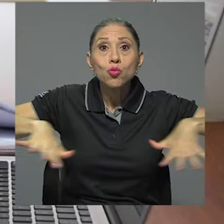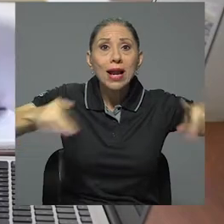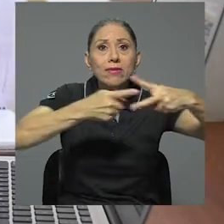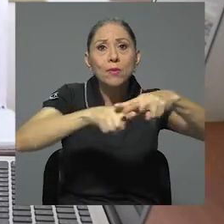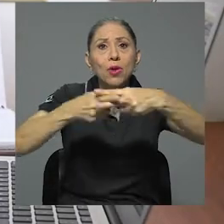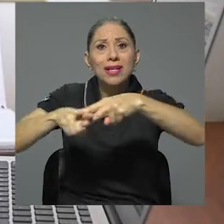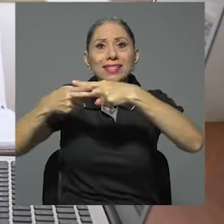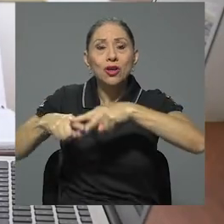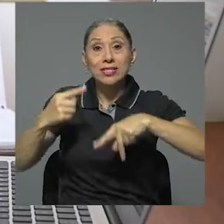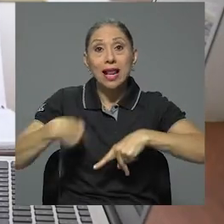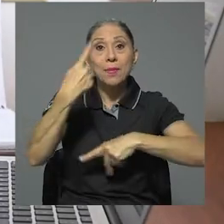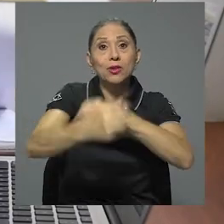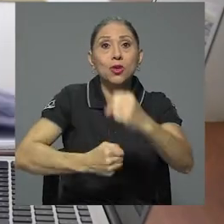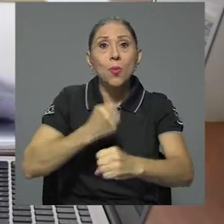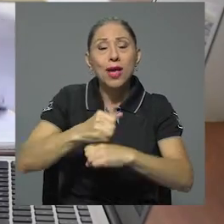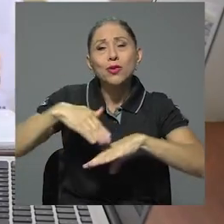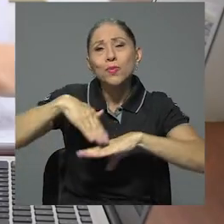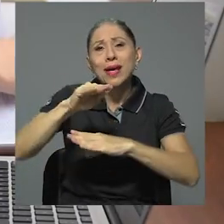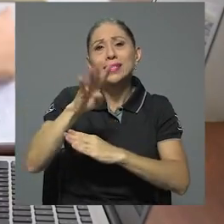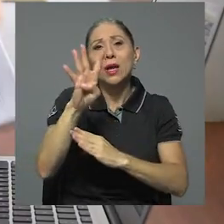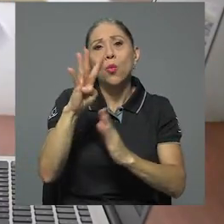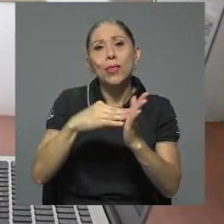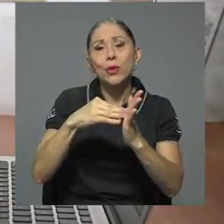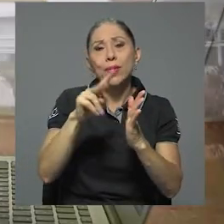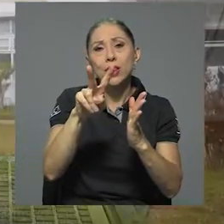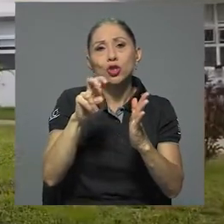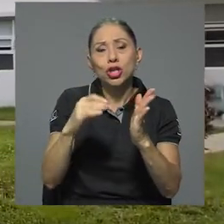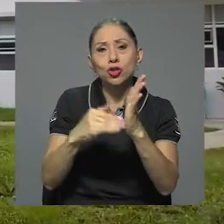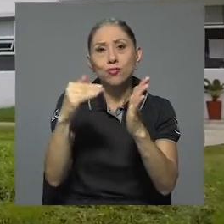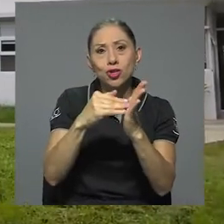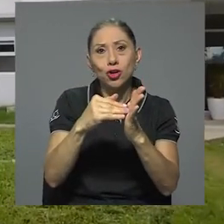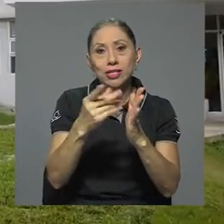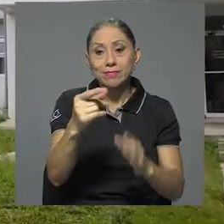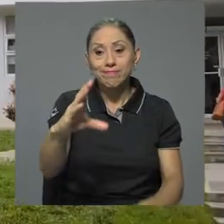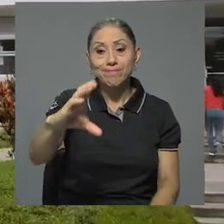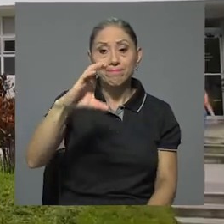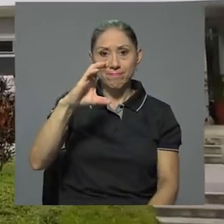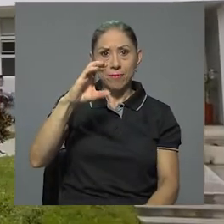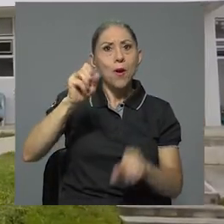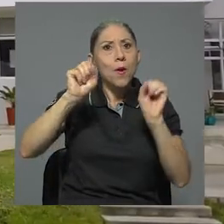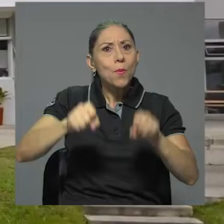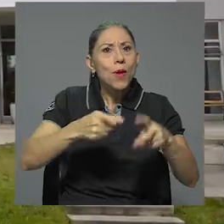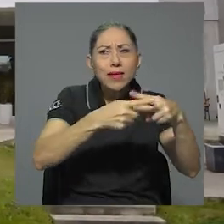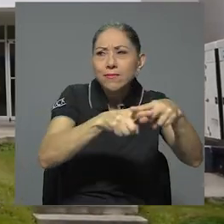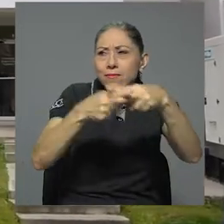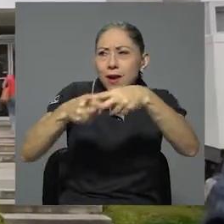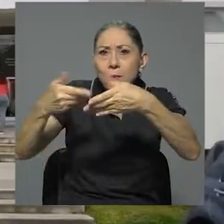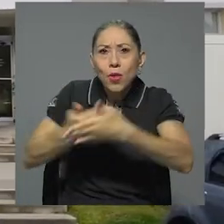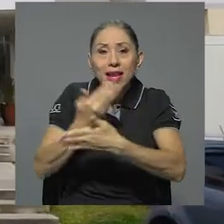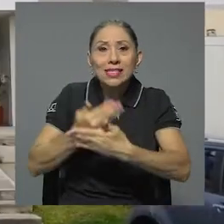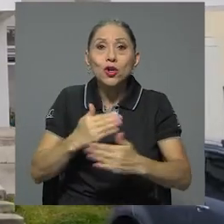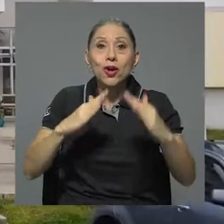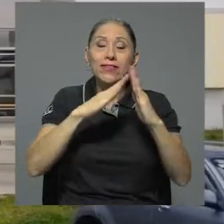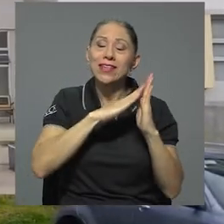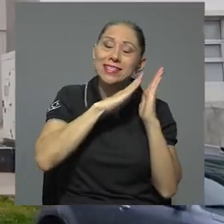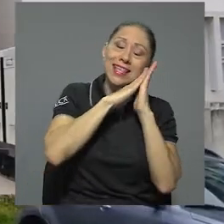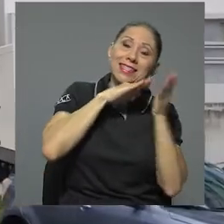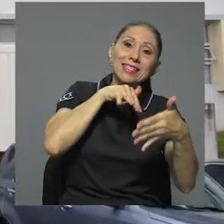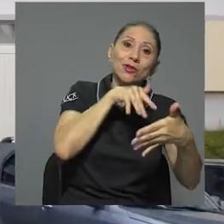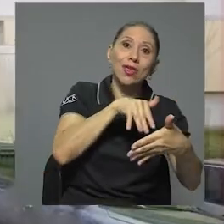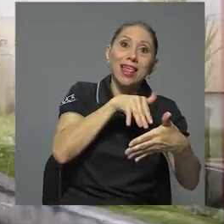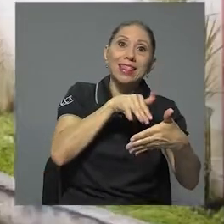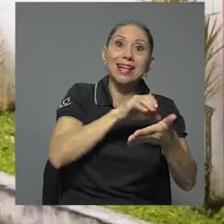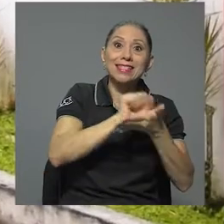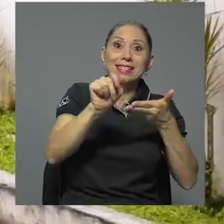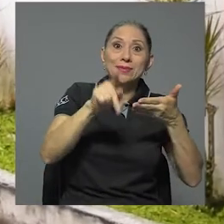el 2022 de más de 4.200 millones que le permitirán la remodelación de las residencias estudiantiles de la CEP, de Rodrigo